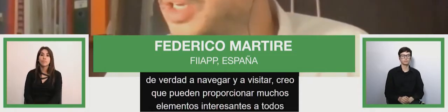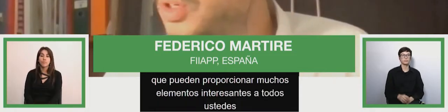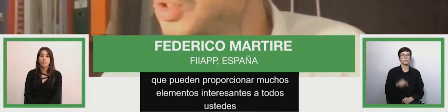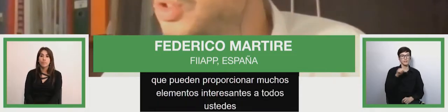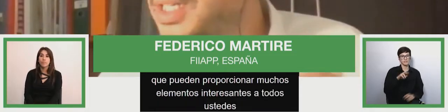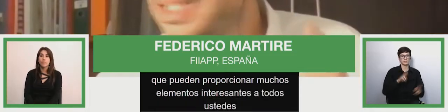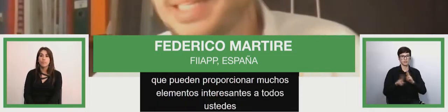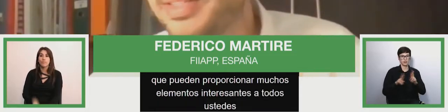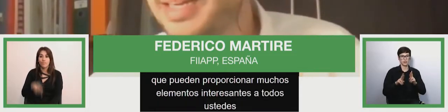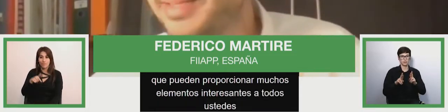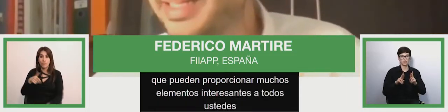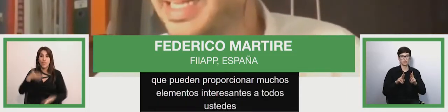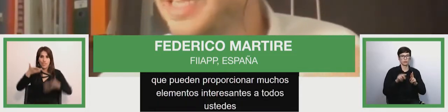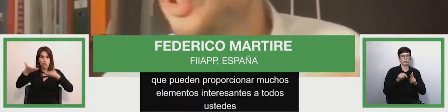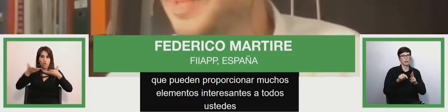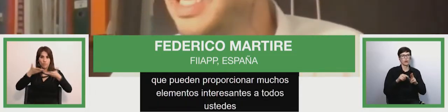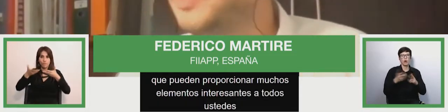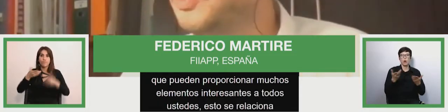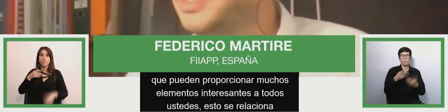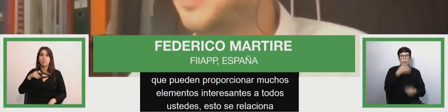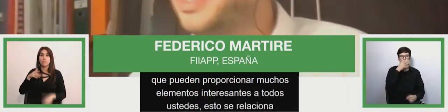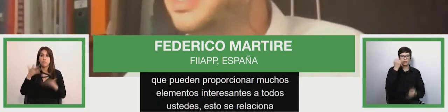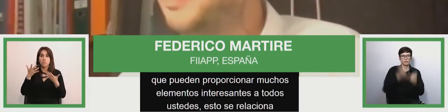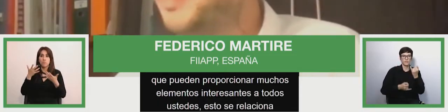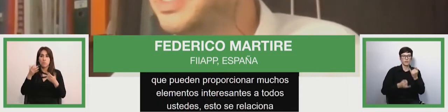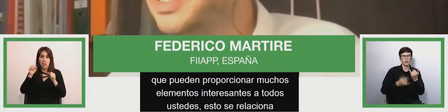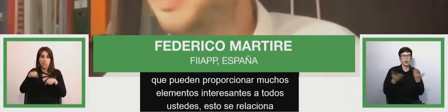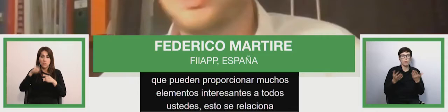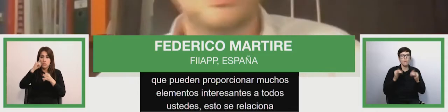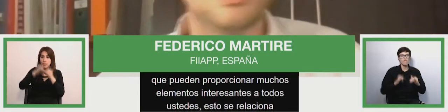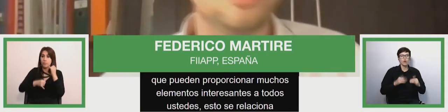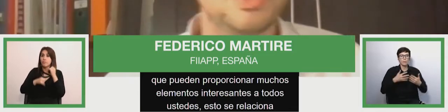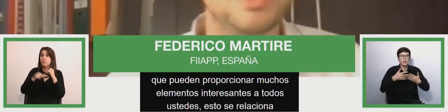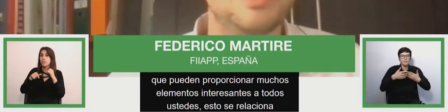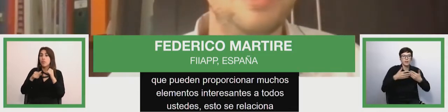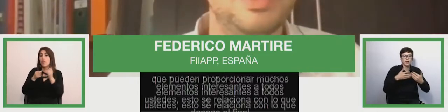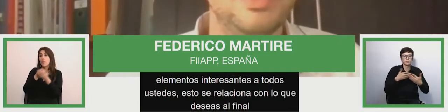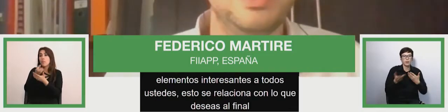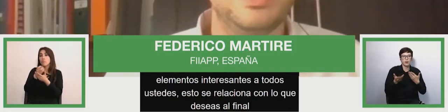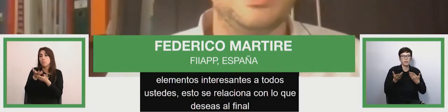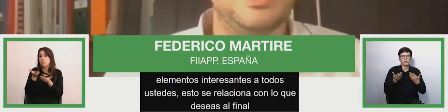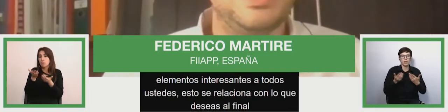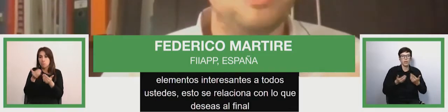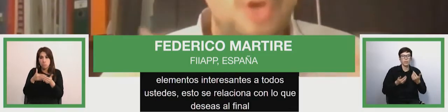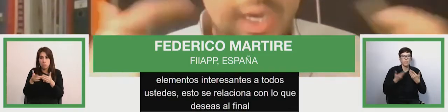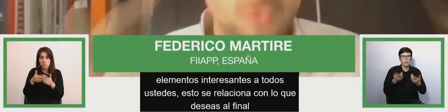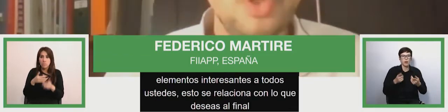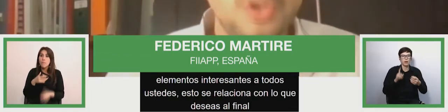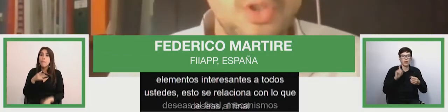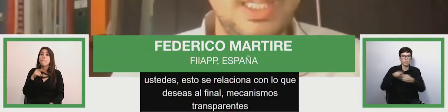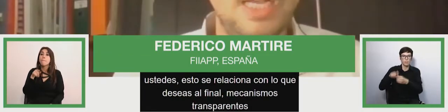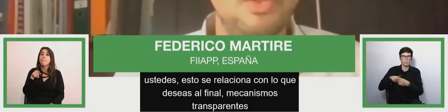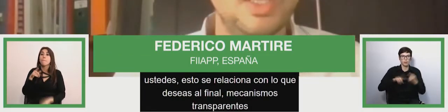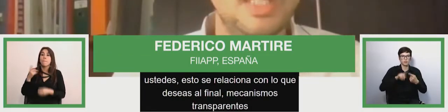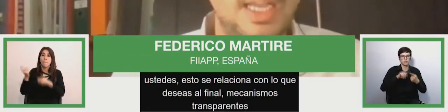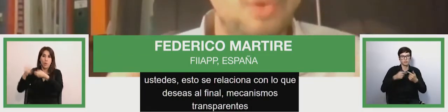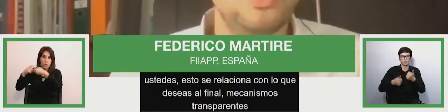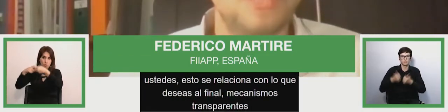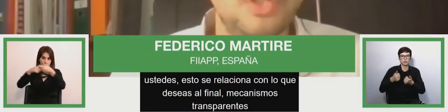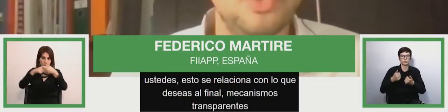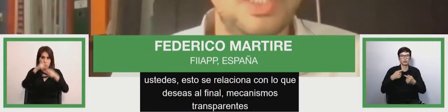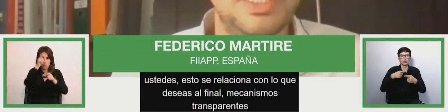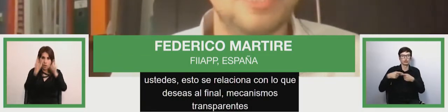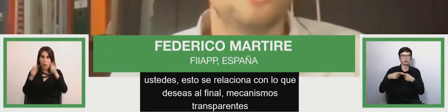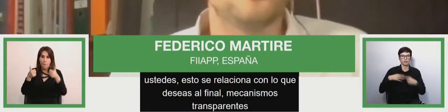relaciona con eso que decías al final, Magdalena, esos mecanismos transparentes de participación de la sociedad civil. El uso de esos indicadores, el